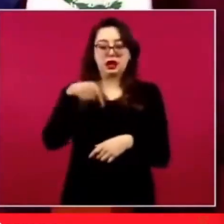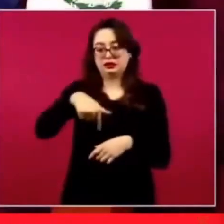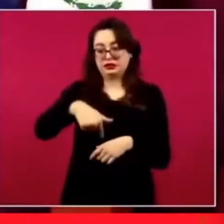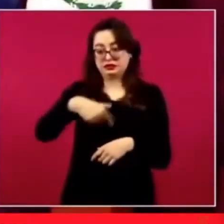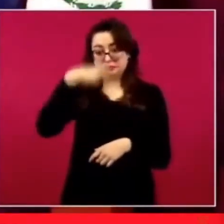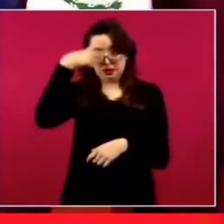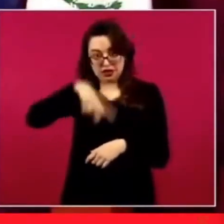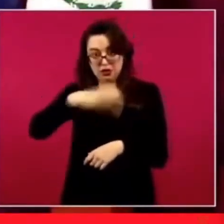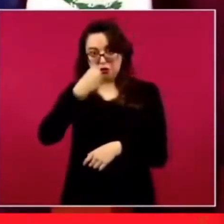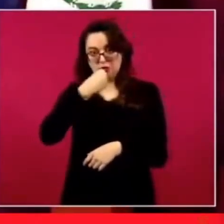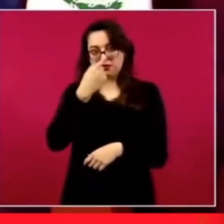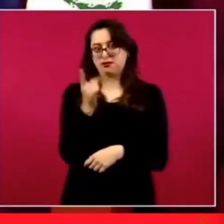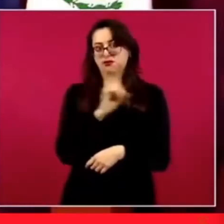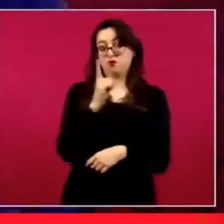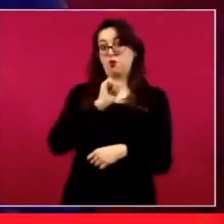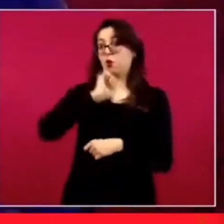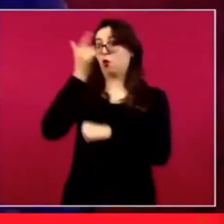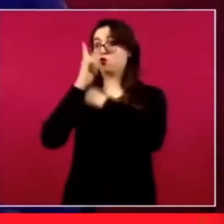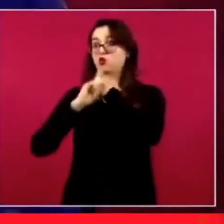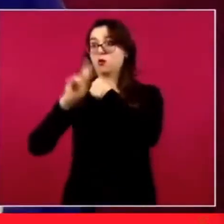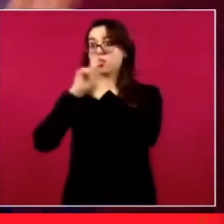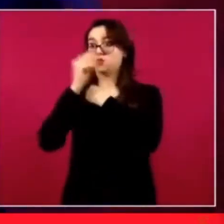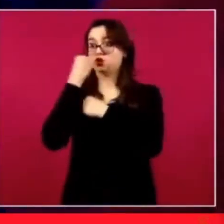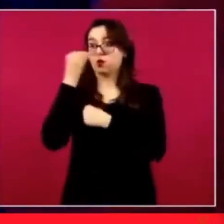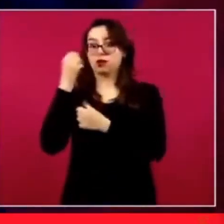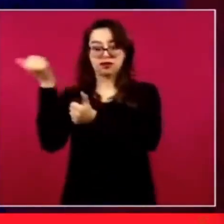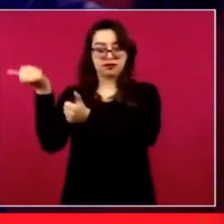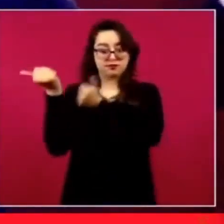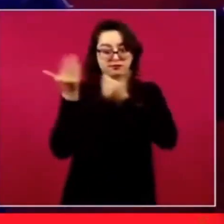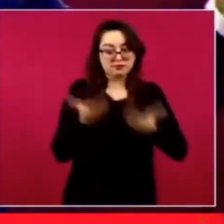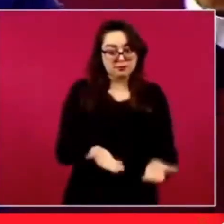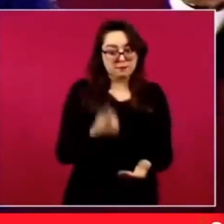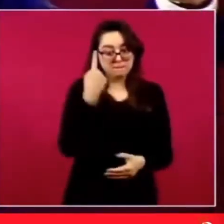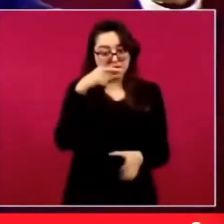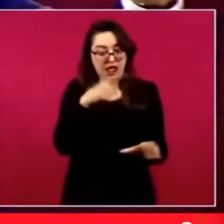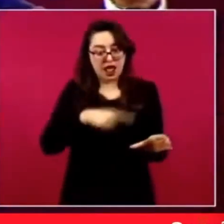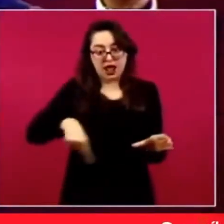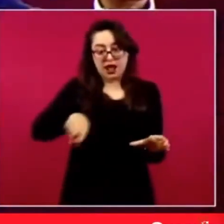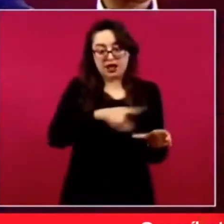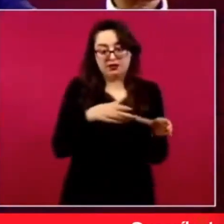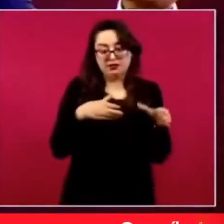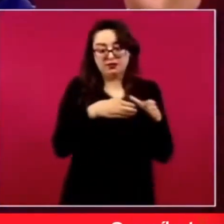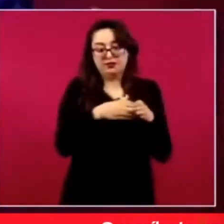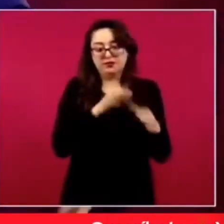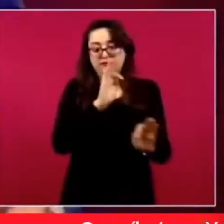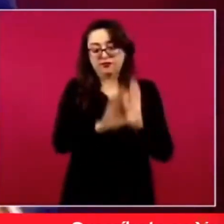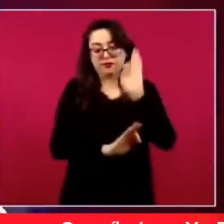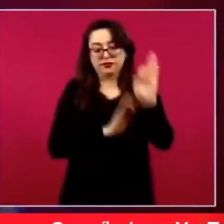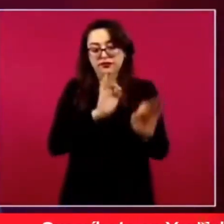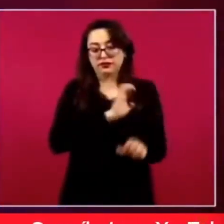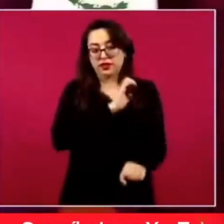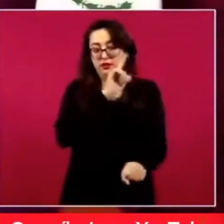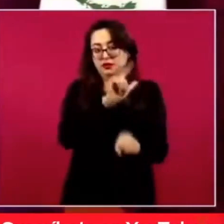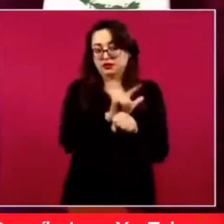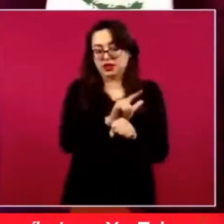y eran intocables.